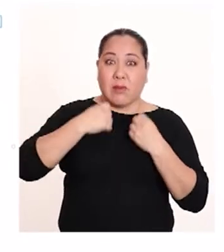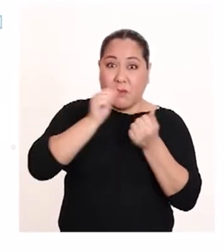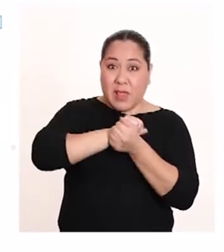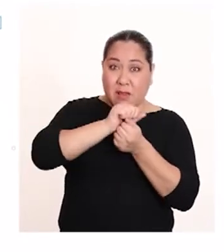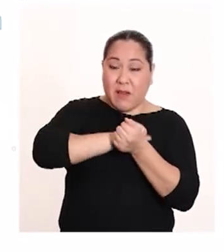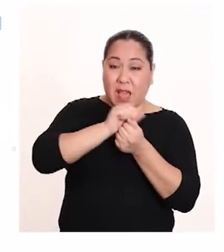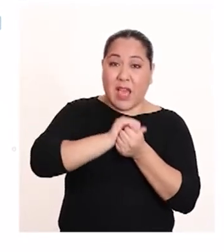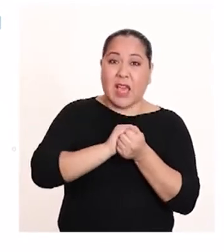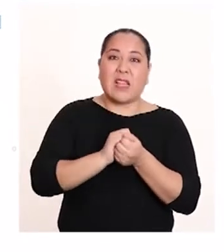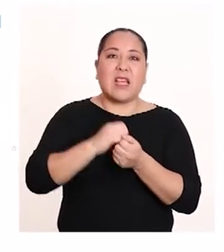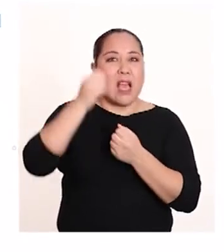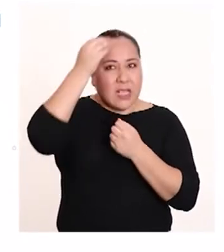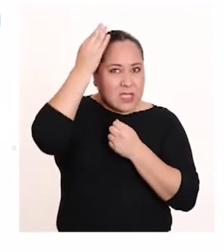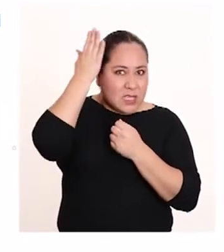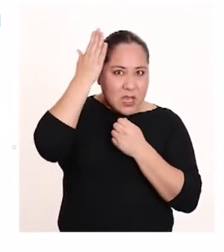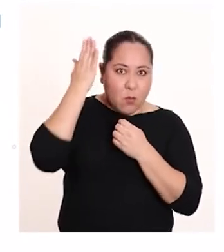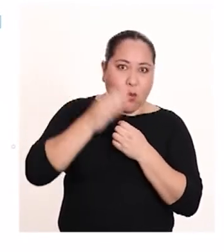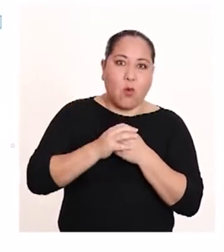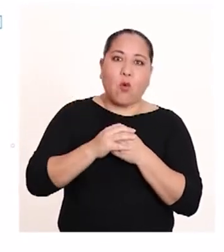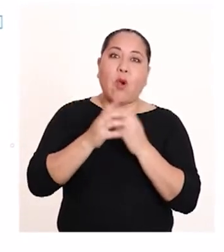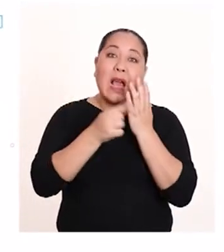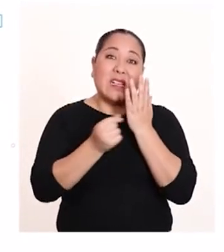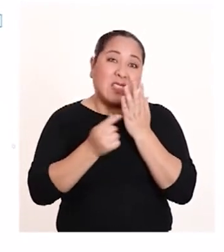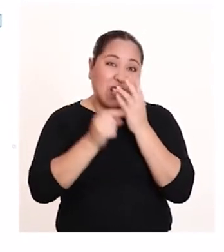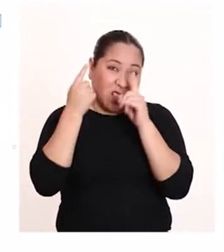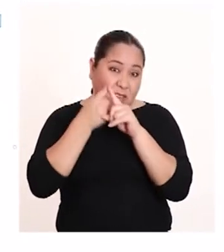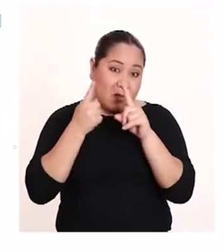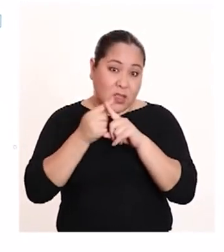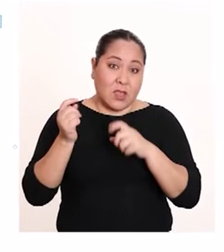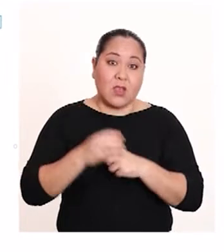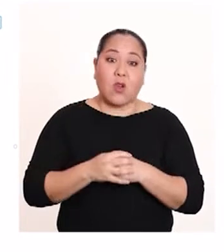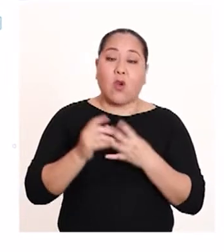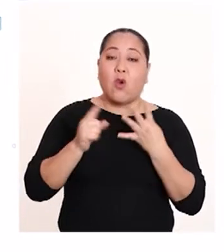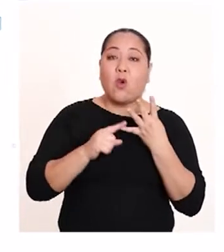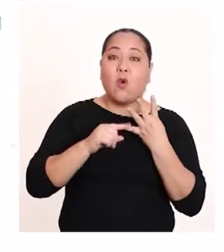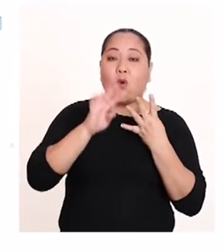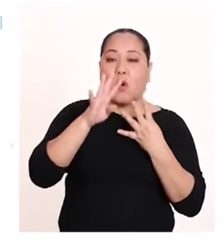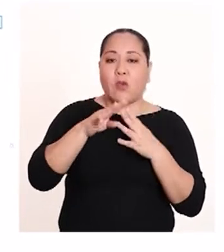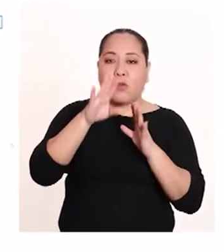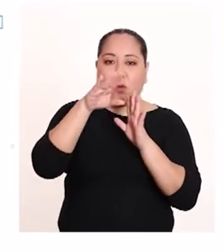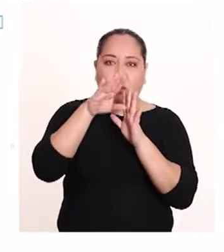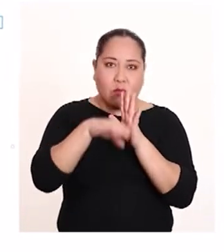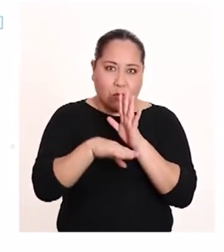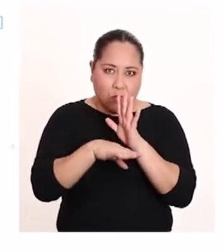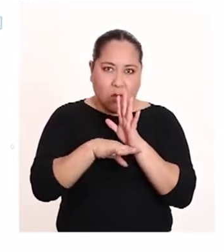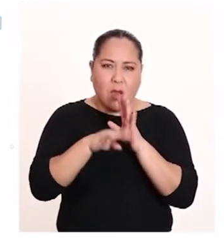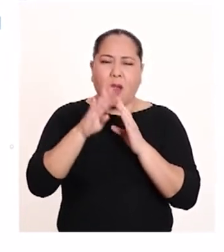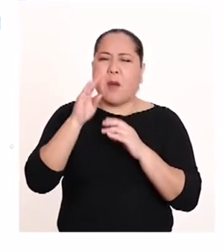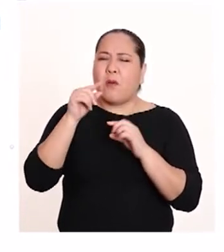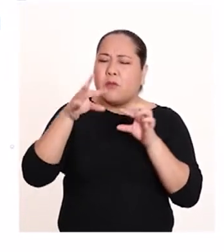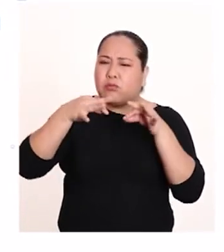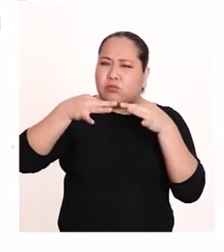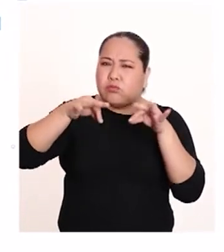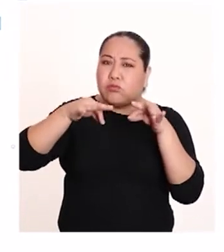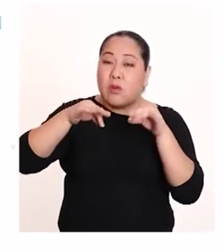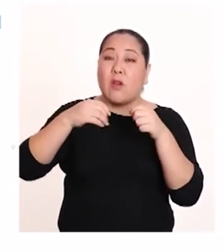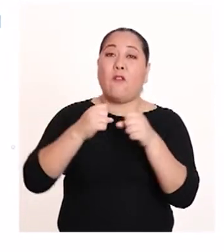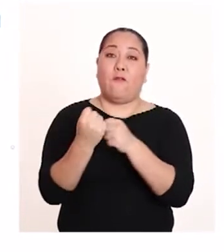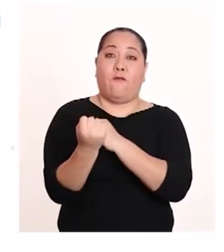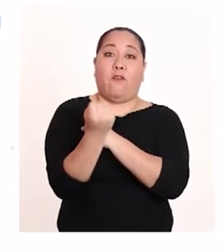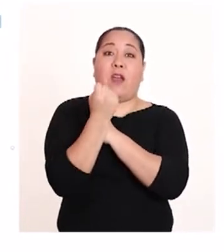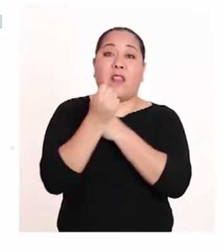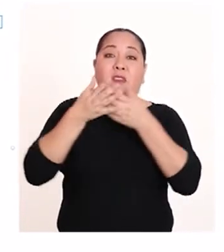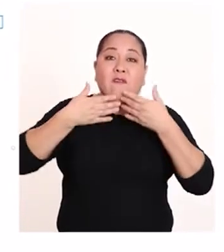champú, aceites, entre otros. El 4 es el polietileno de baja densidad, es un plástico